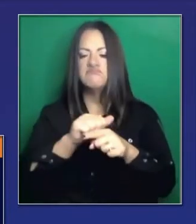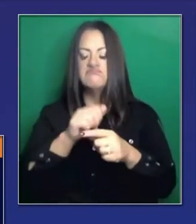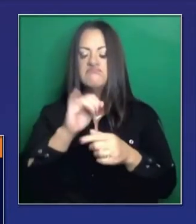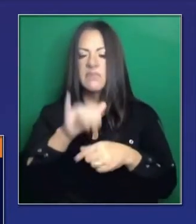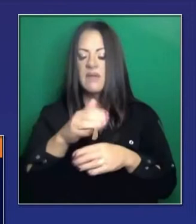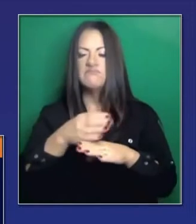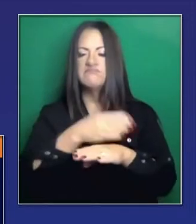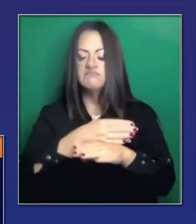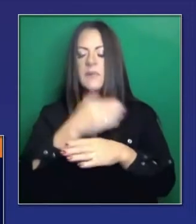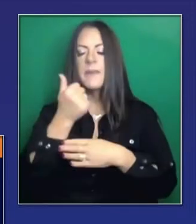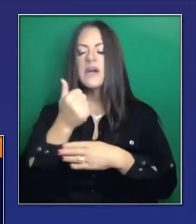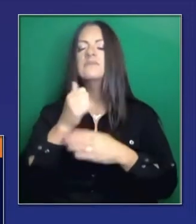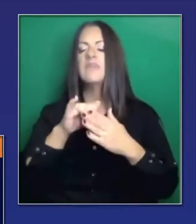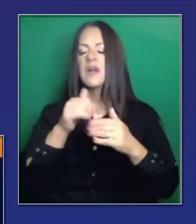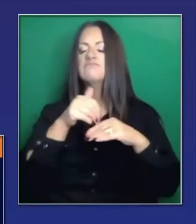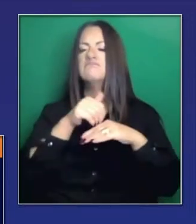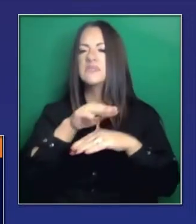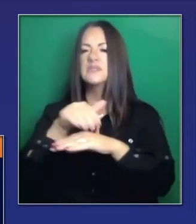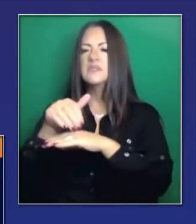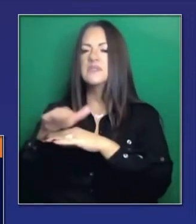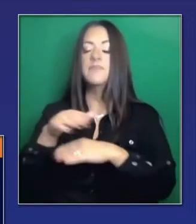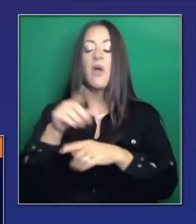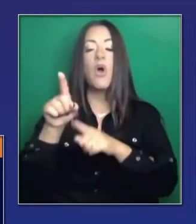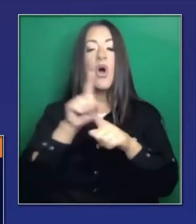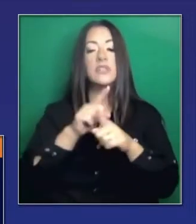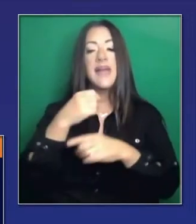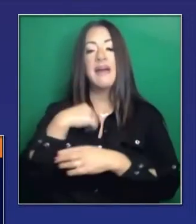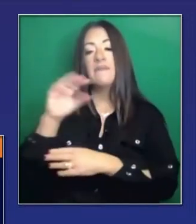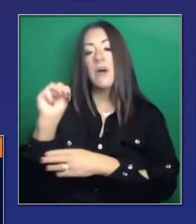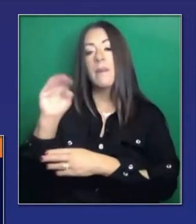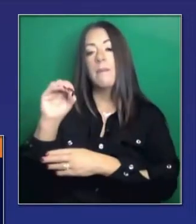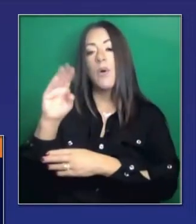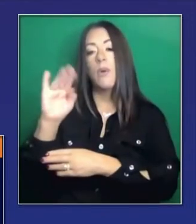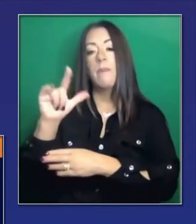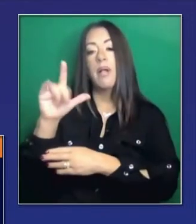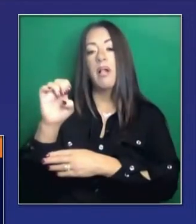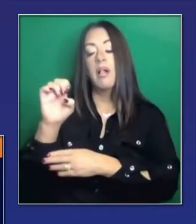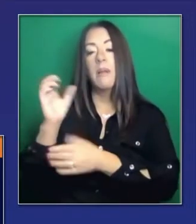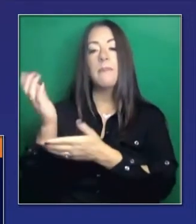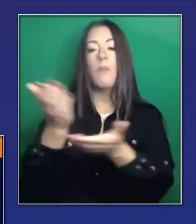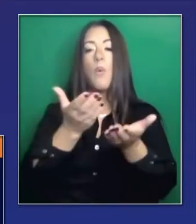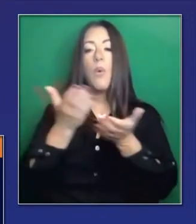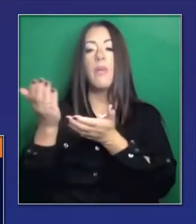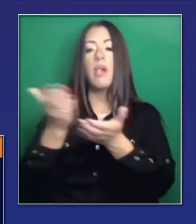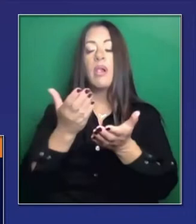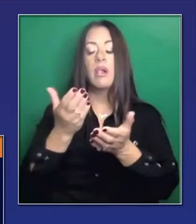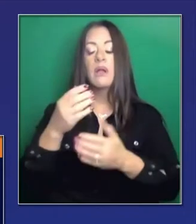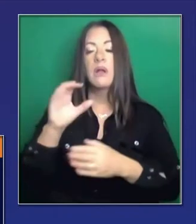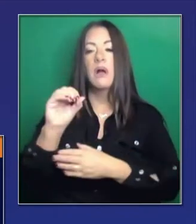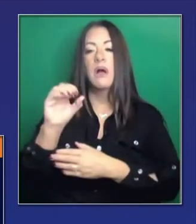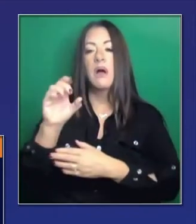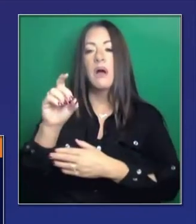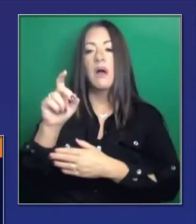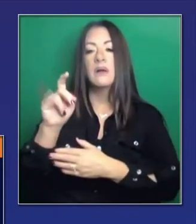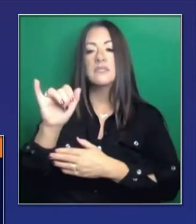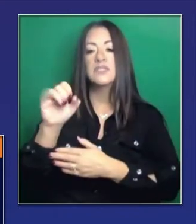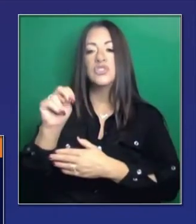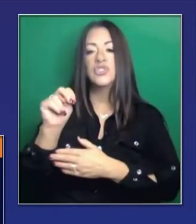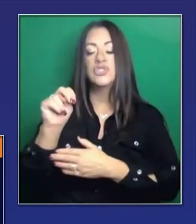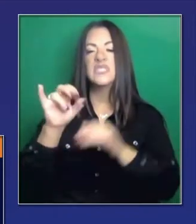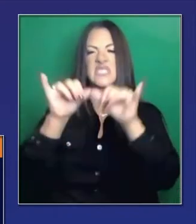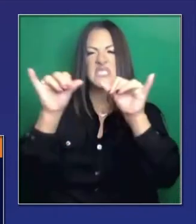logística que ayuda con esto. Y también están arrendando sistemas móviles para hacer oxígeno. Para crear oxígeno.